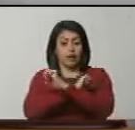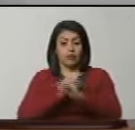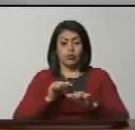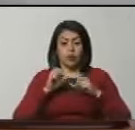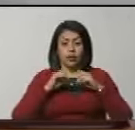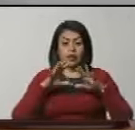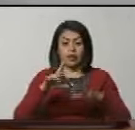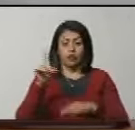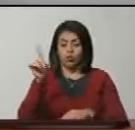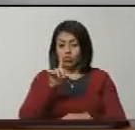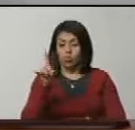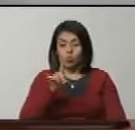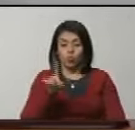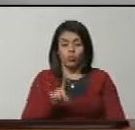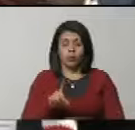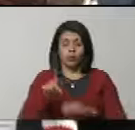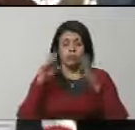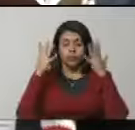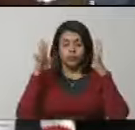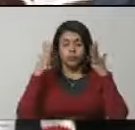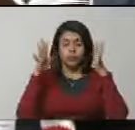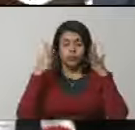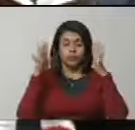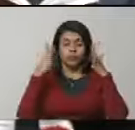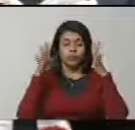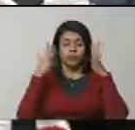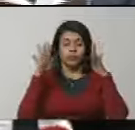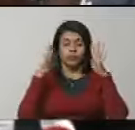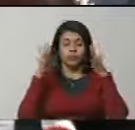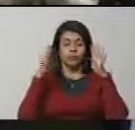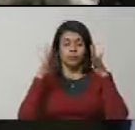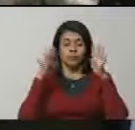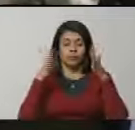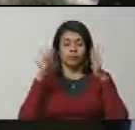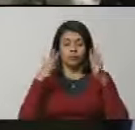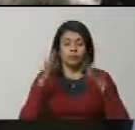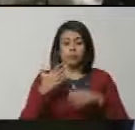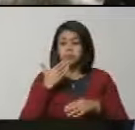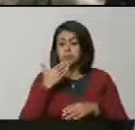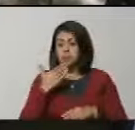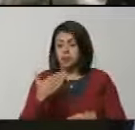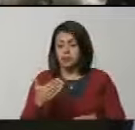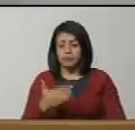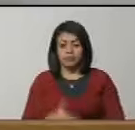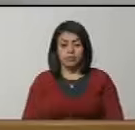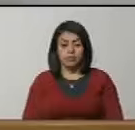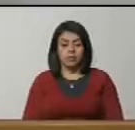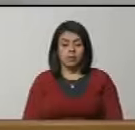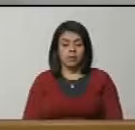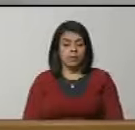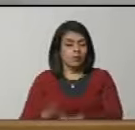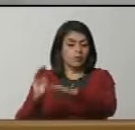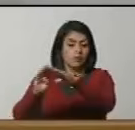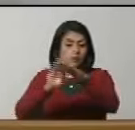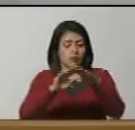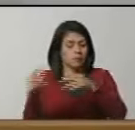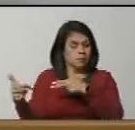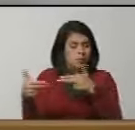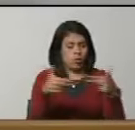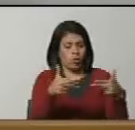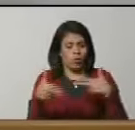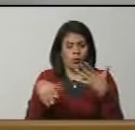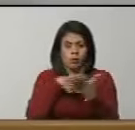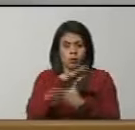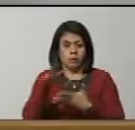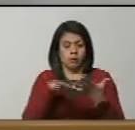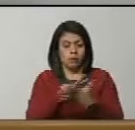ni pedir o convocar eventos de violencia,